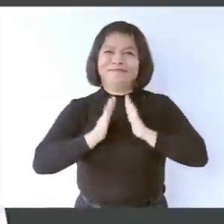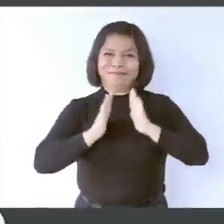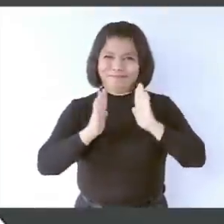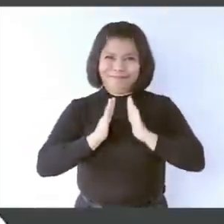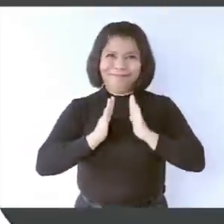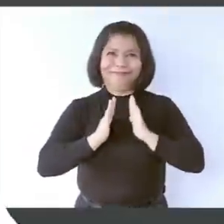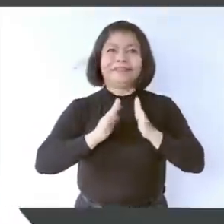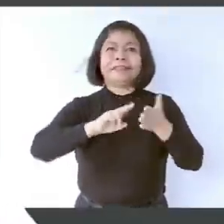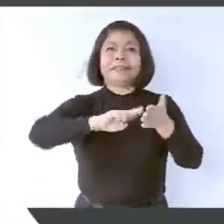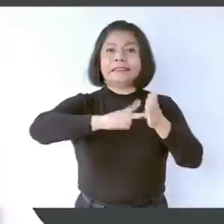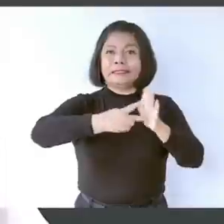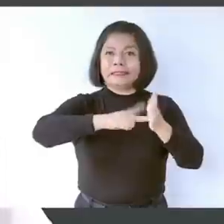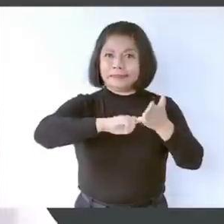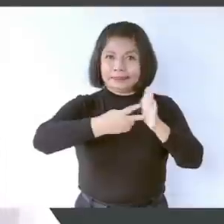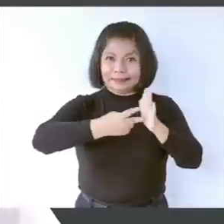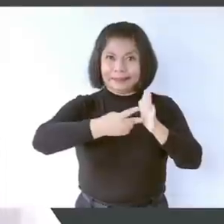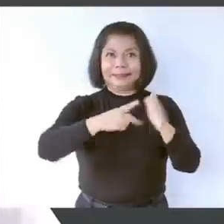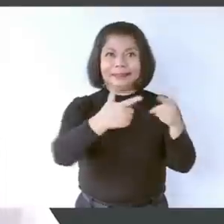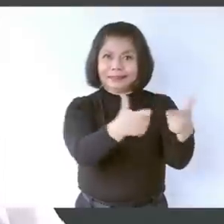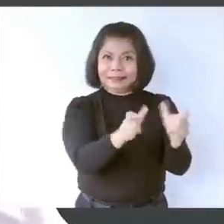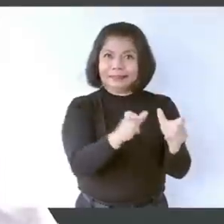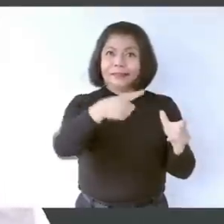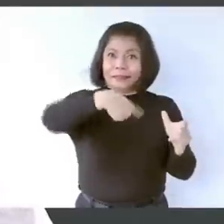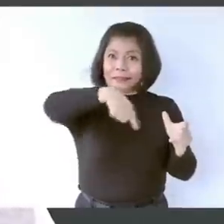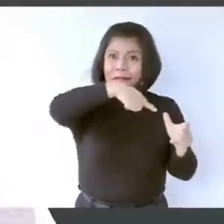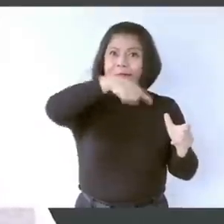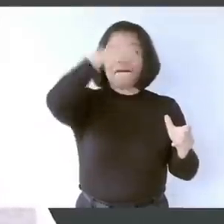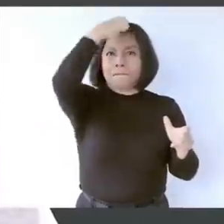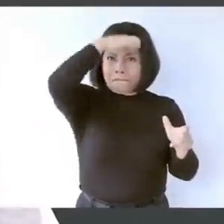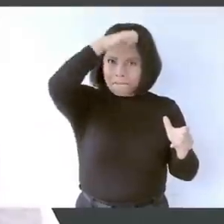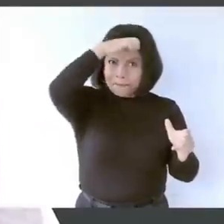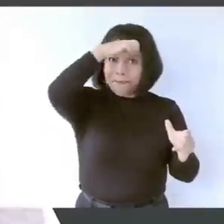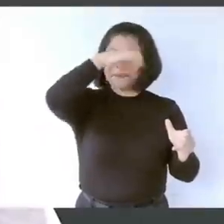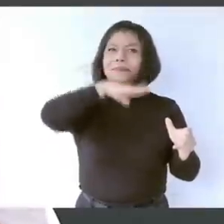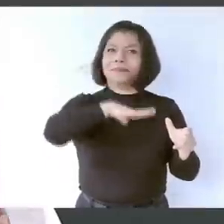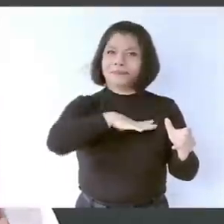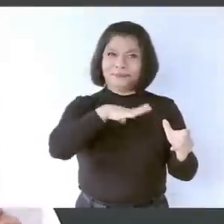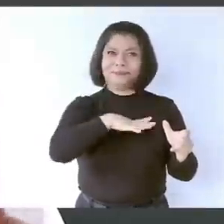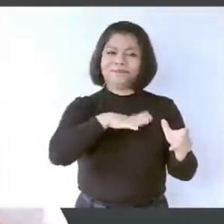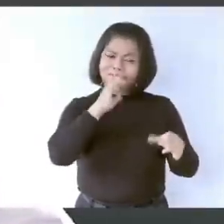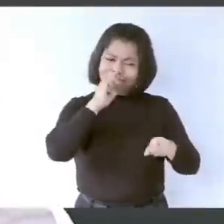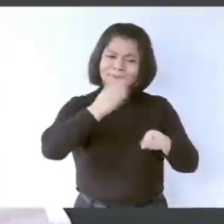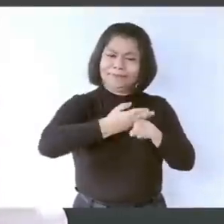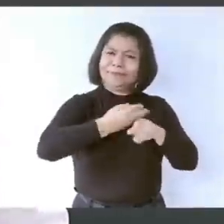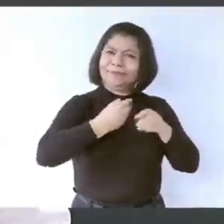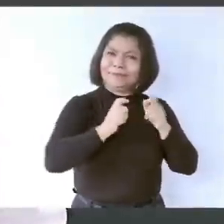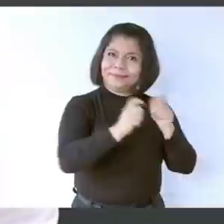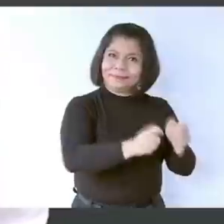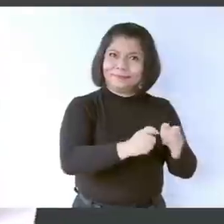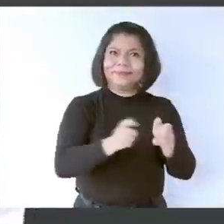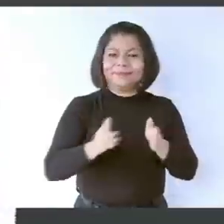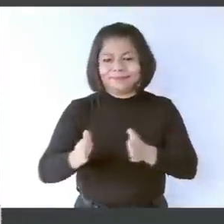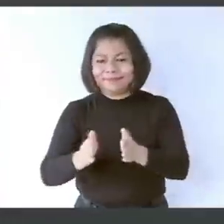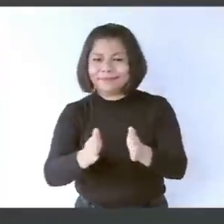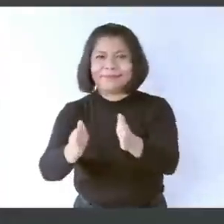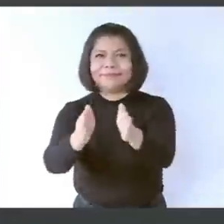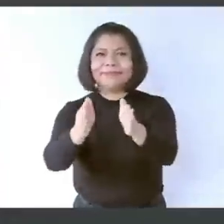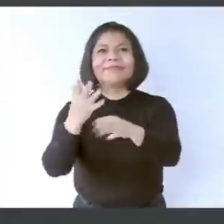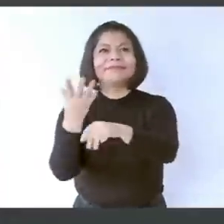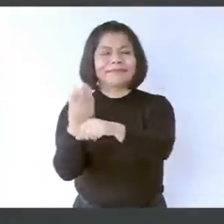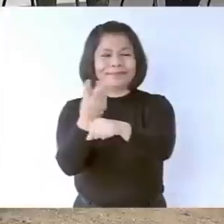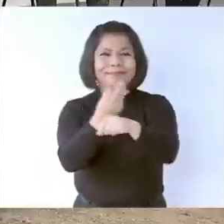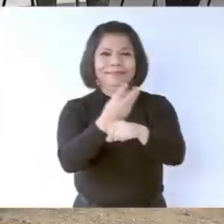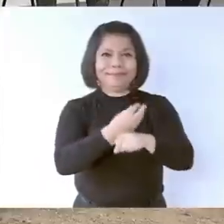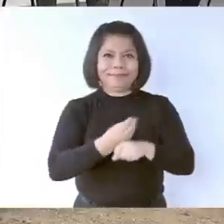que los garantiza,